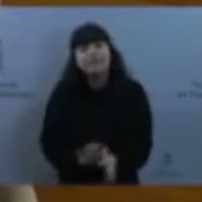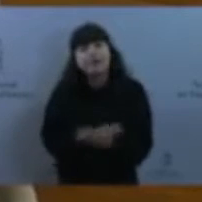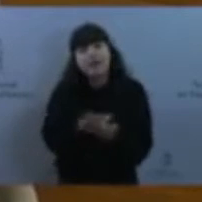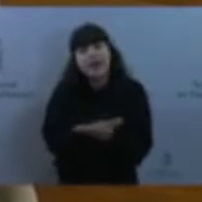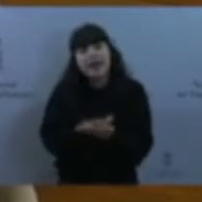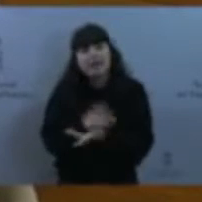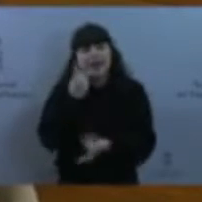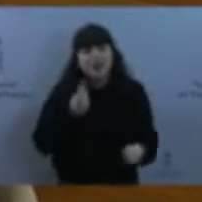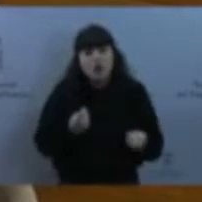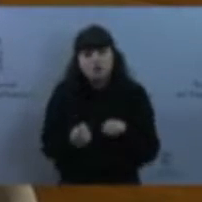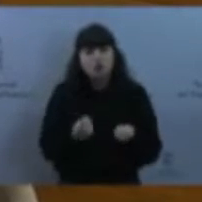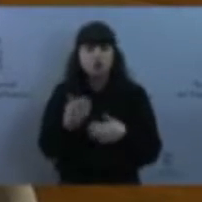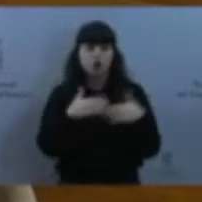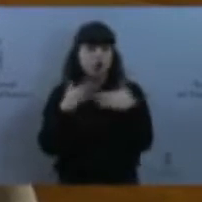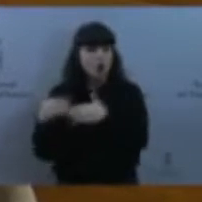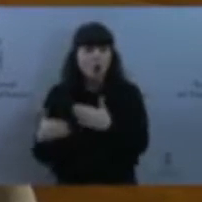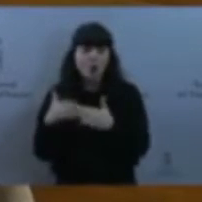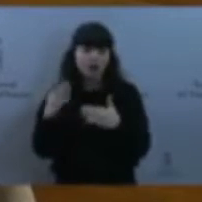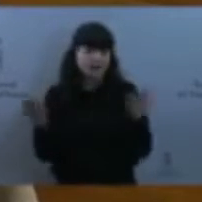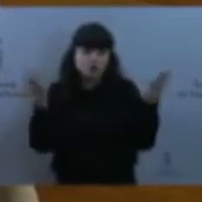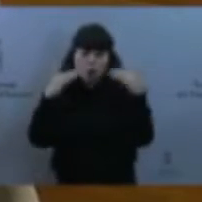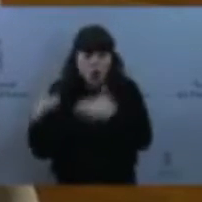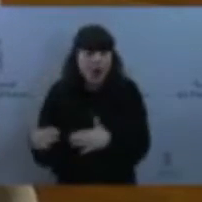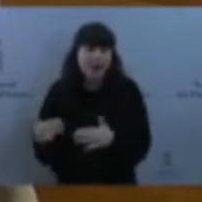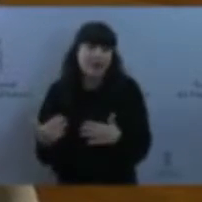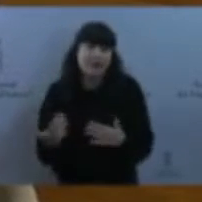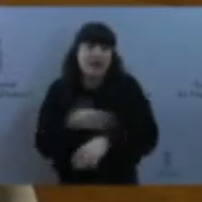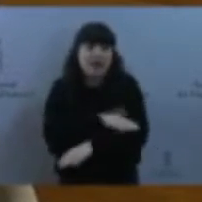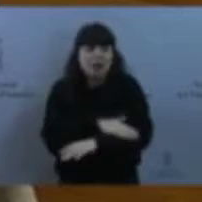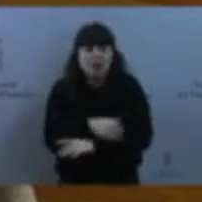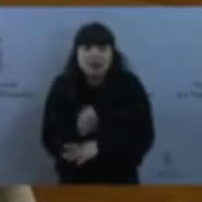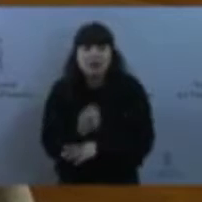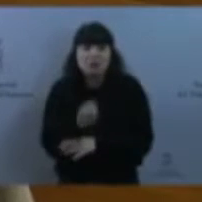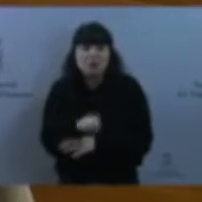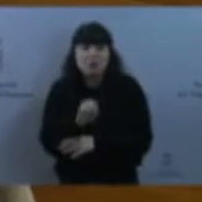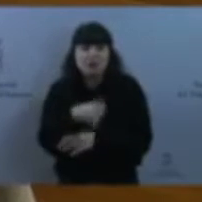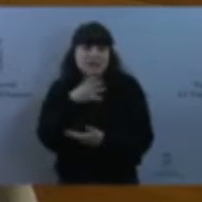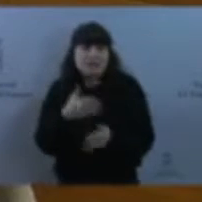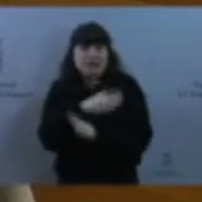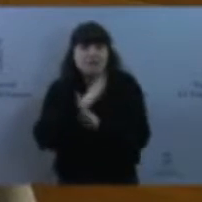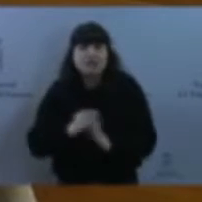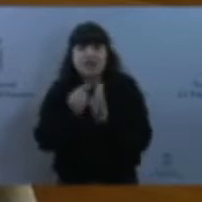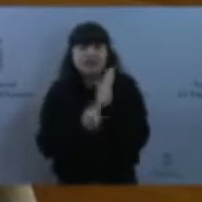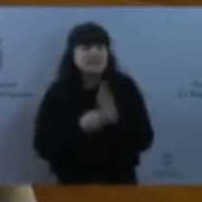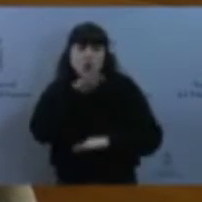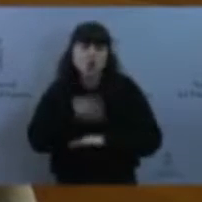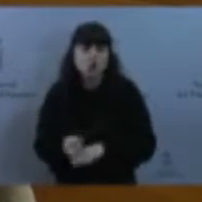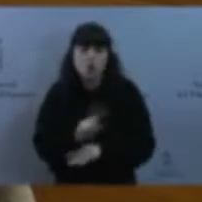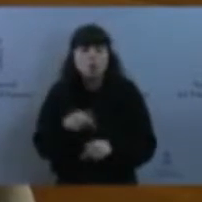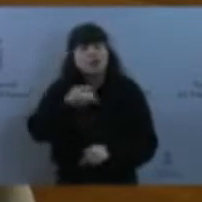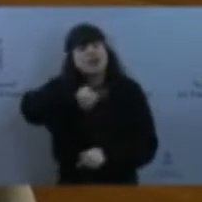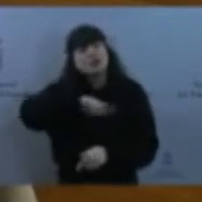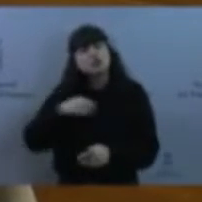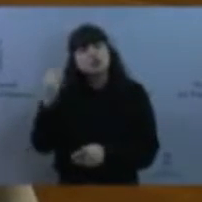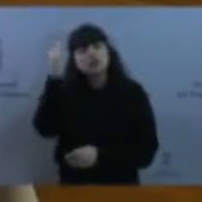de la Administración por la falta de control del cumplimiento de los requisitos. Y aquí nosotros nos preguntamos si le interesa realmente hacer